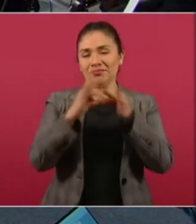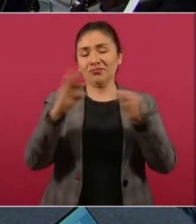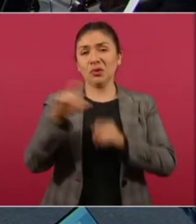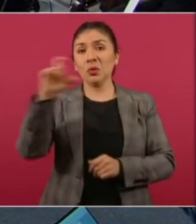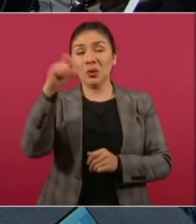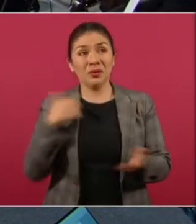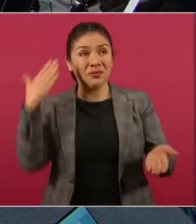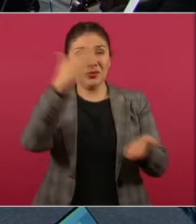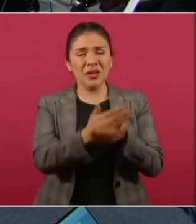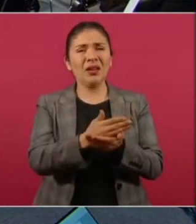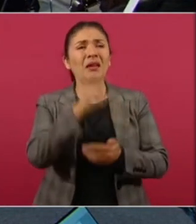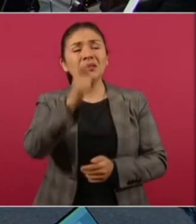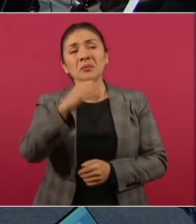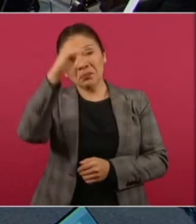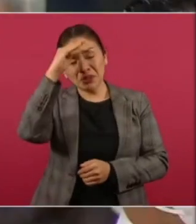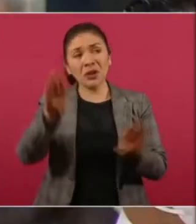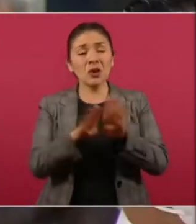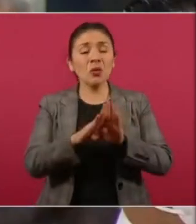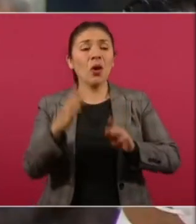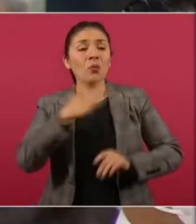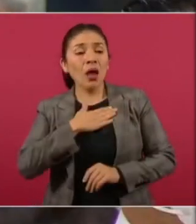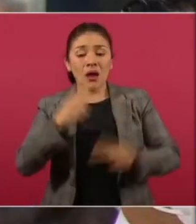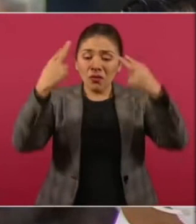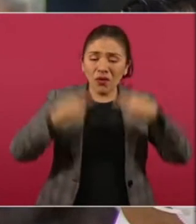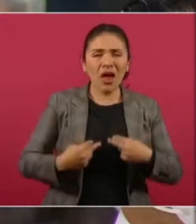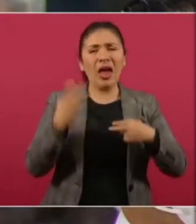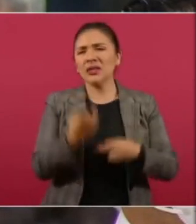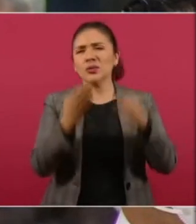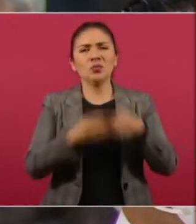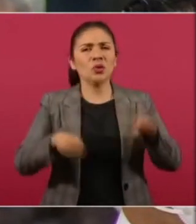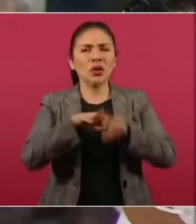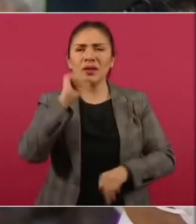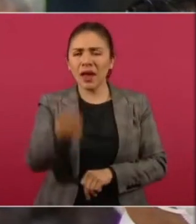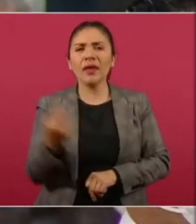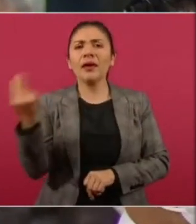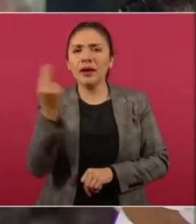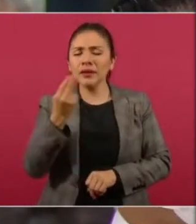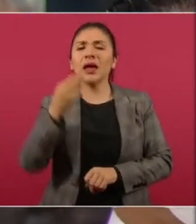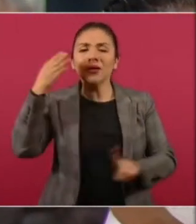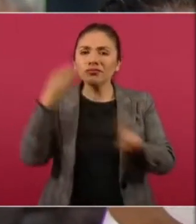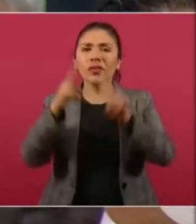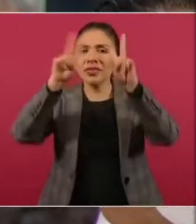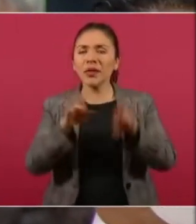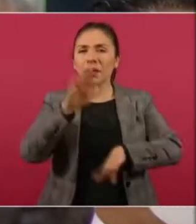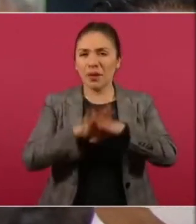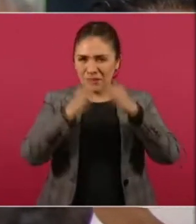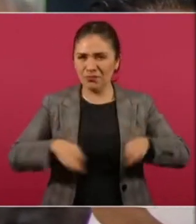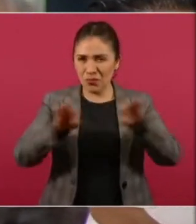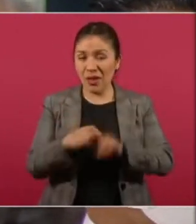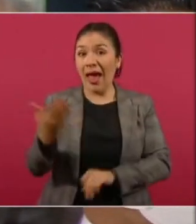para tratar temas que interesan no sólo a Sonora, sino al resto del país, a las comunidades indígenas, etcétera. Usted lo sabe.